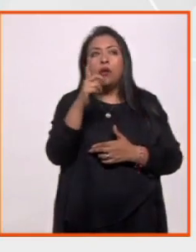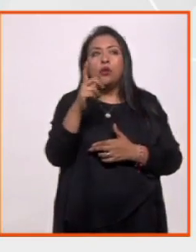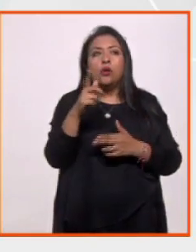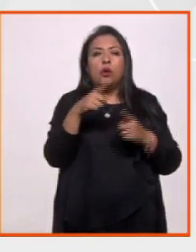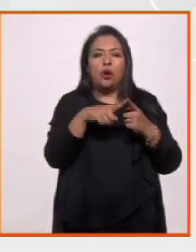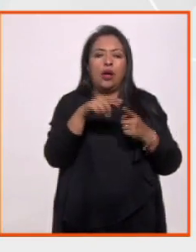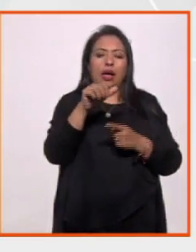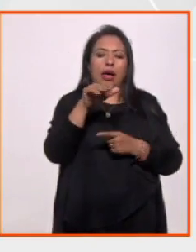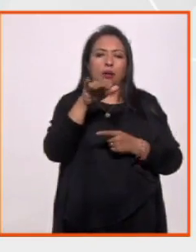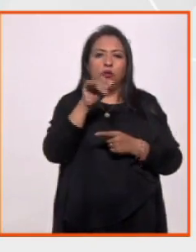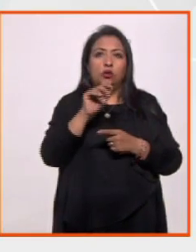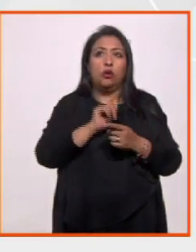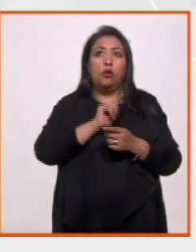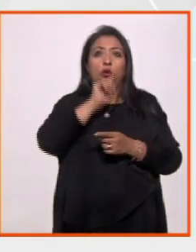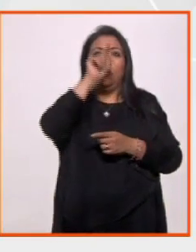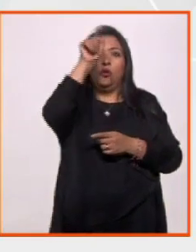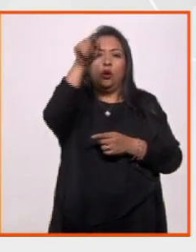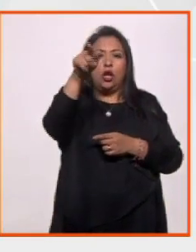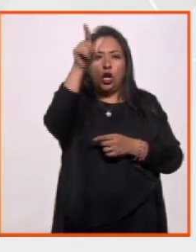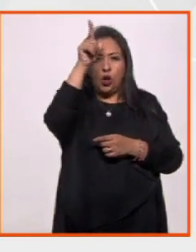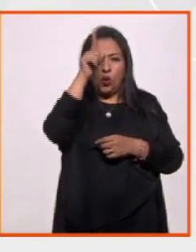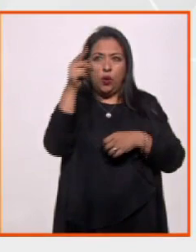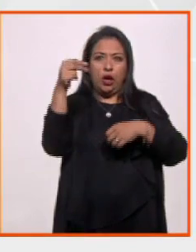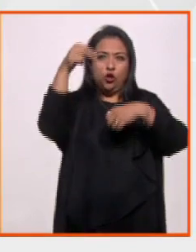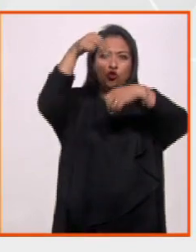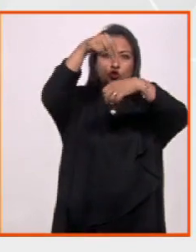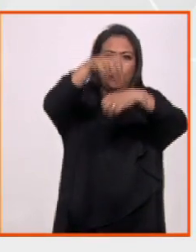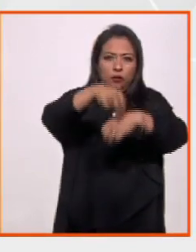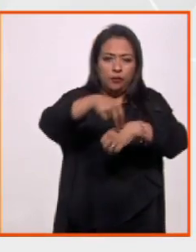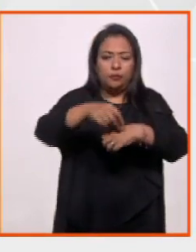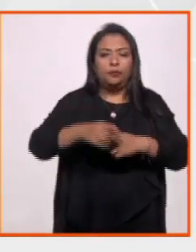Neil Armstrong pisó la superficie lunar.